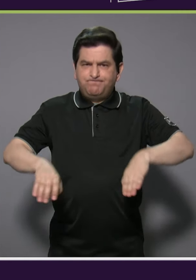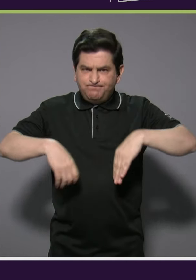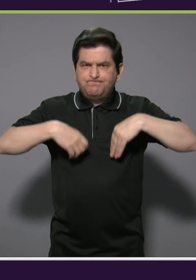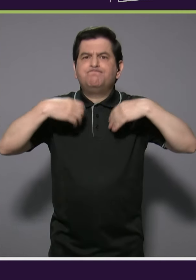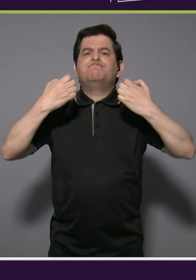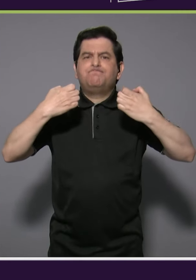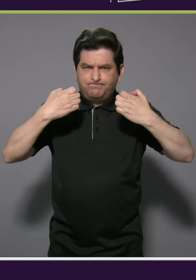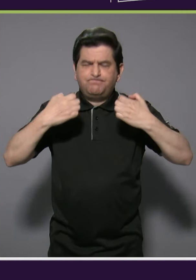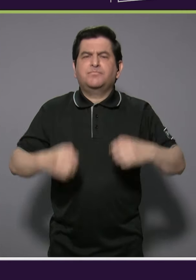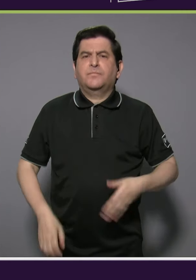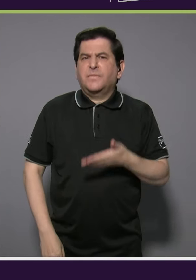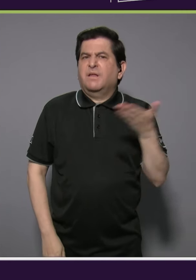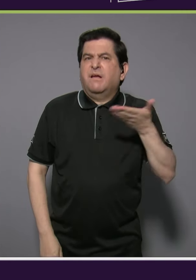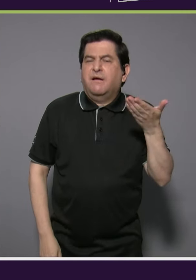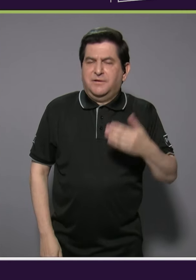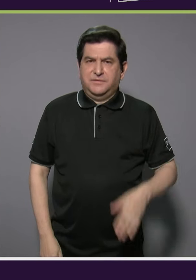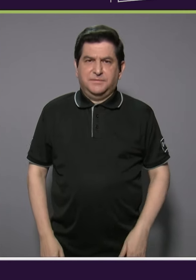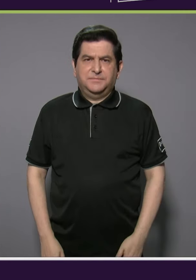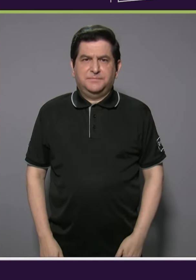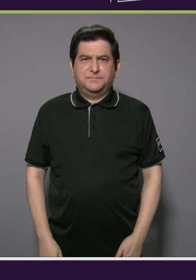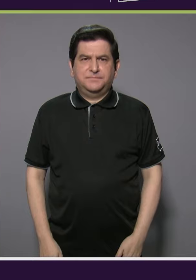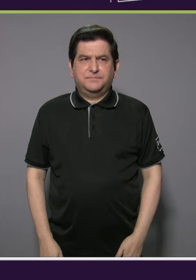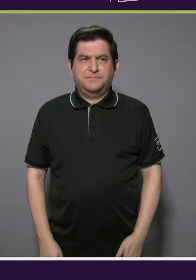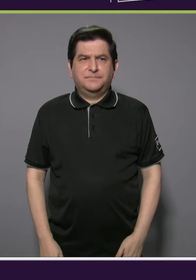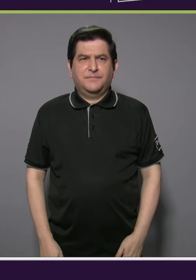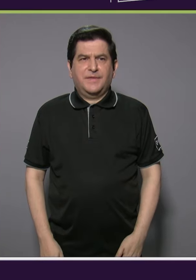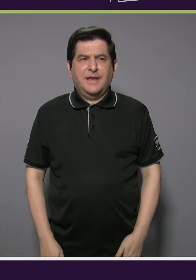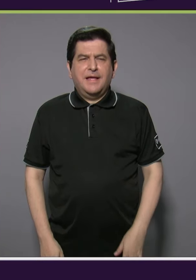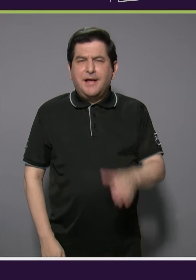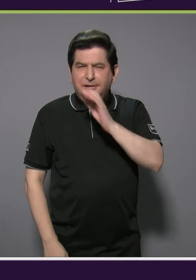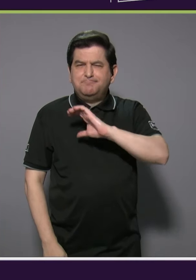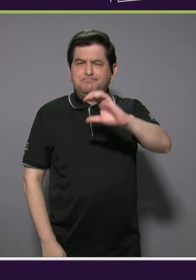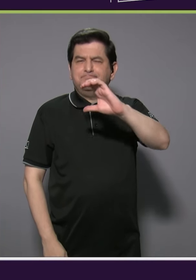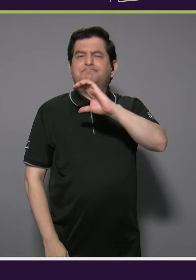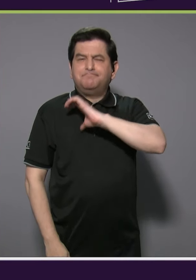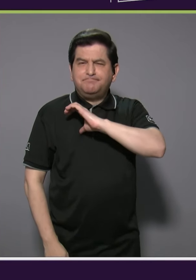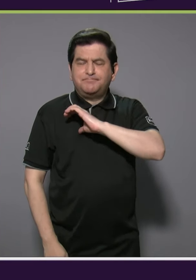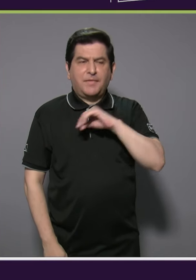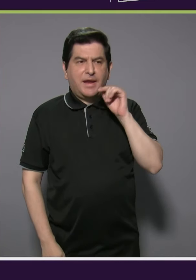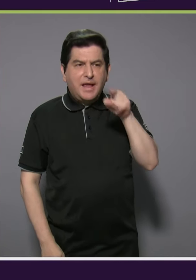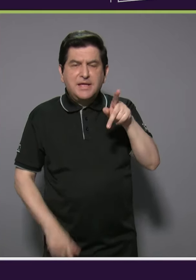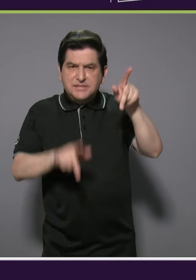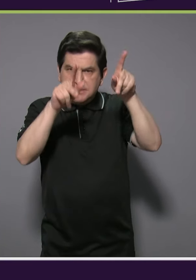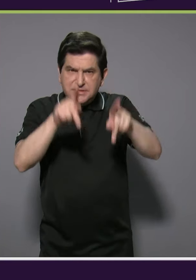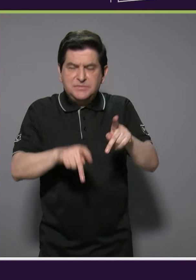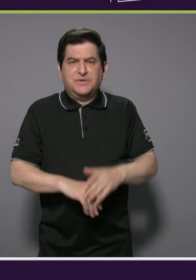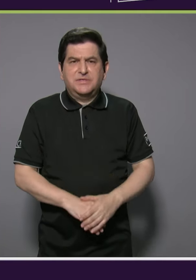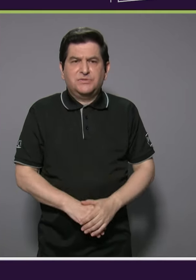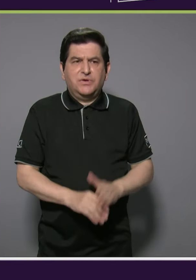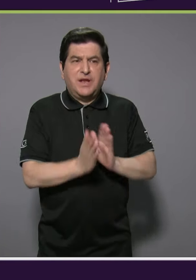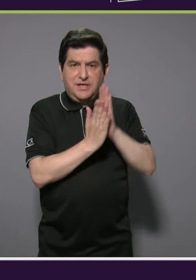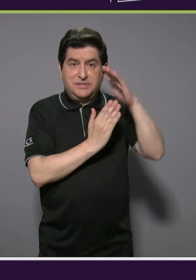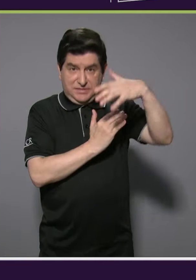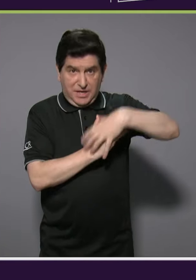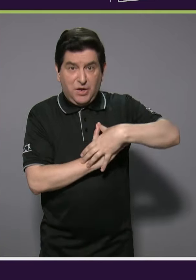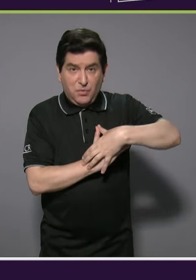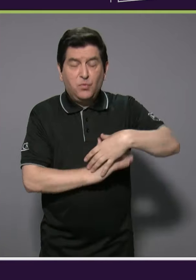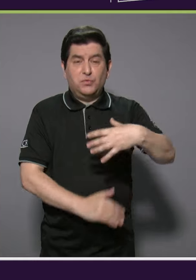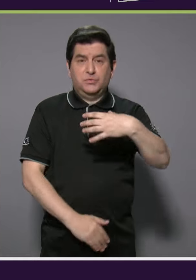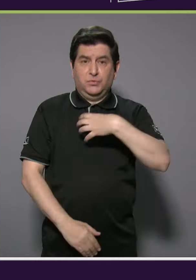signos de que están siendo abusados